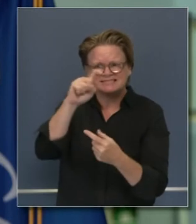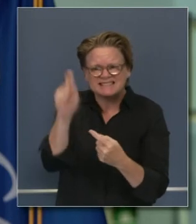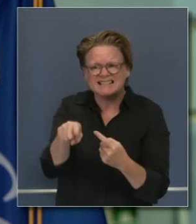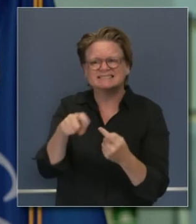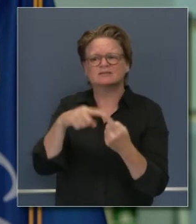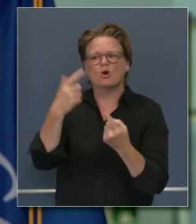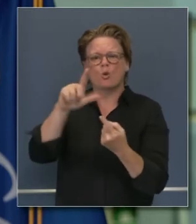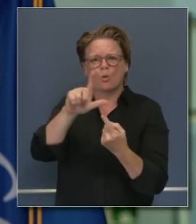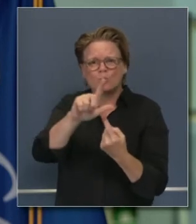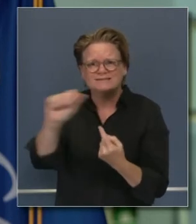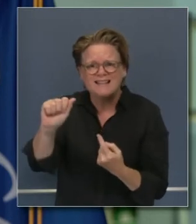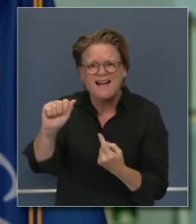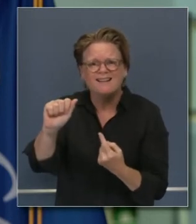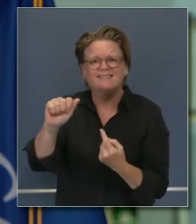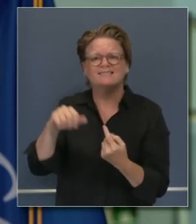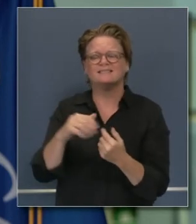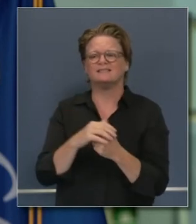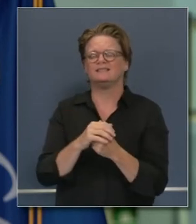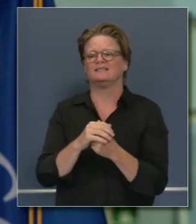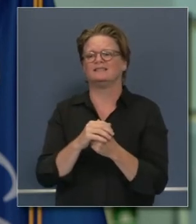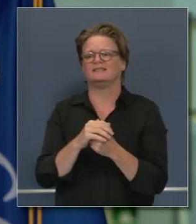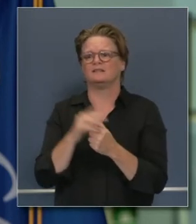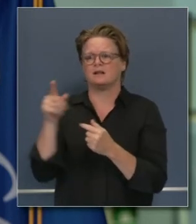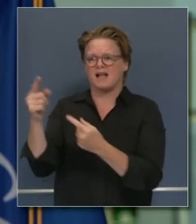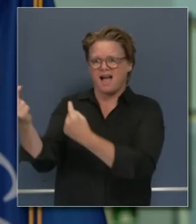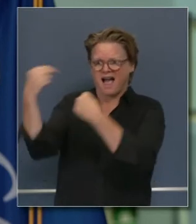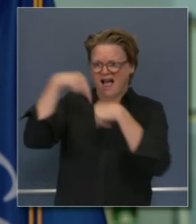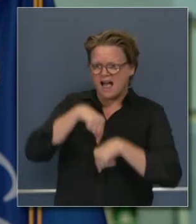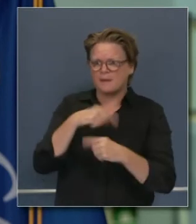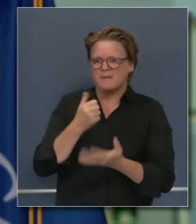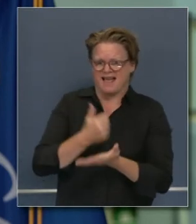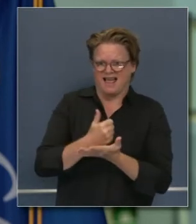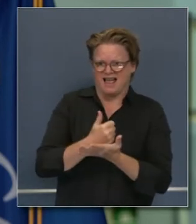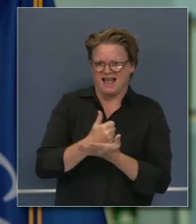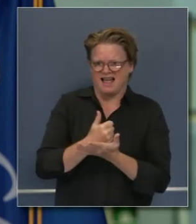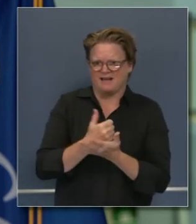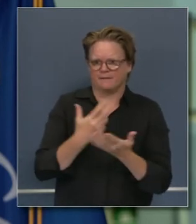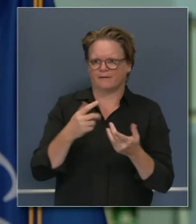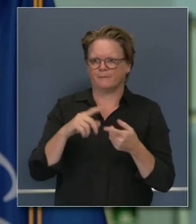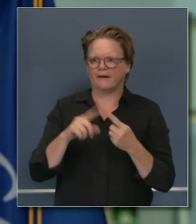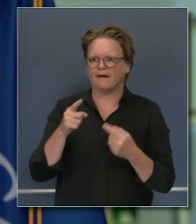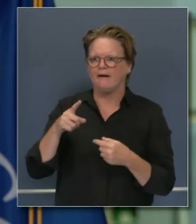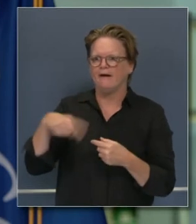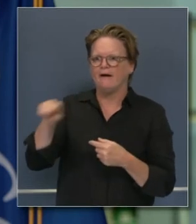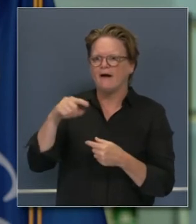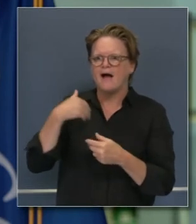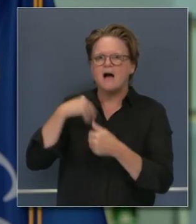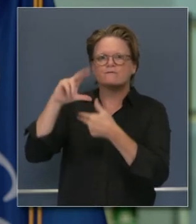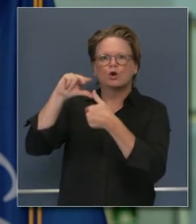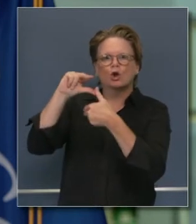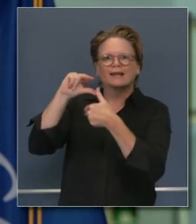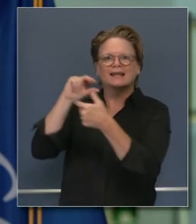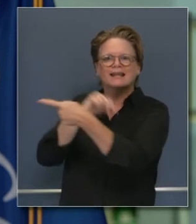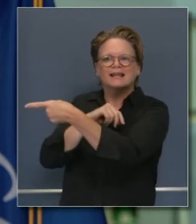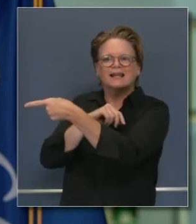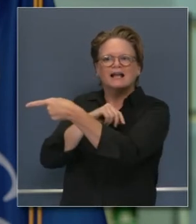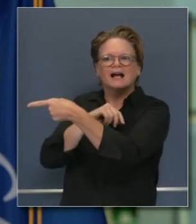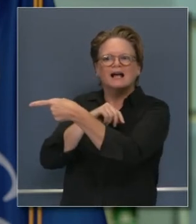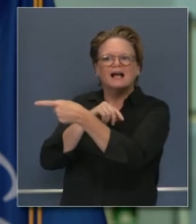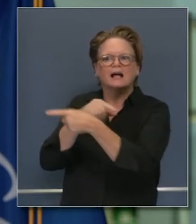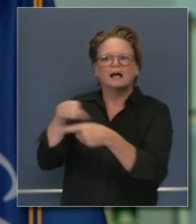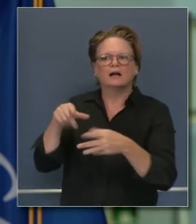existen muy buenas posibilidades que primeros socorristas van a llamar que vayan al huracán en las